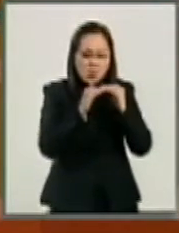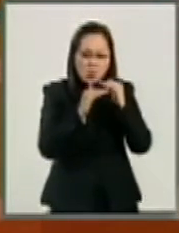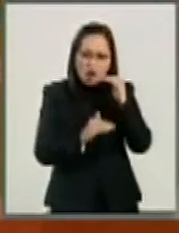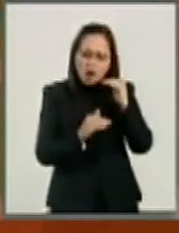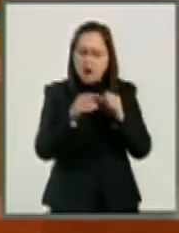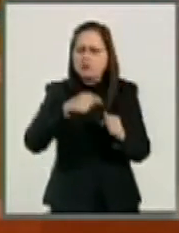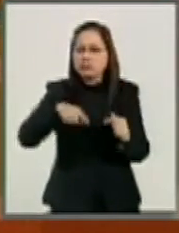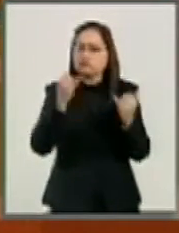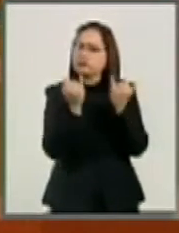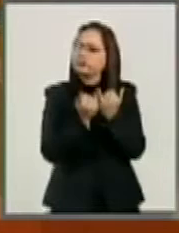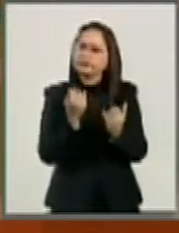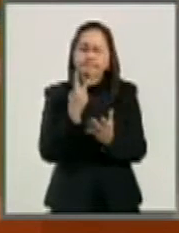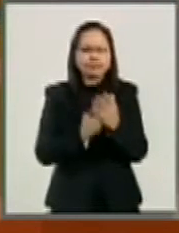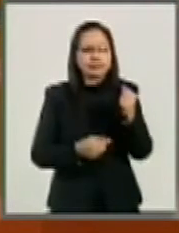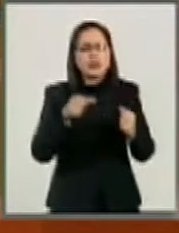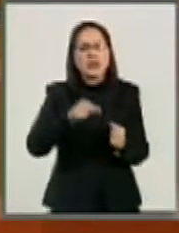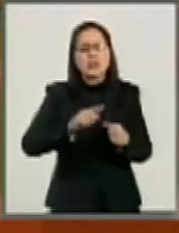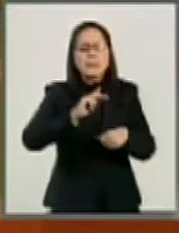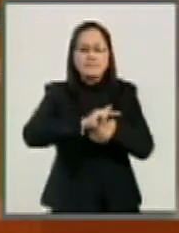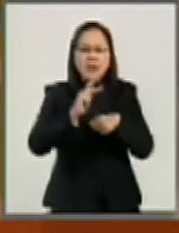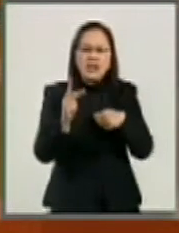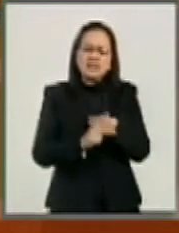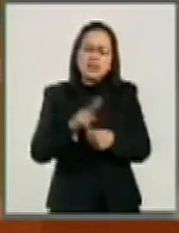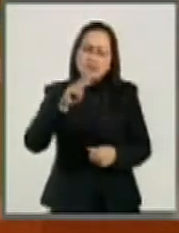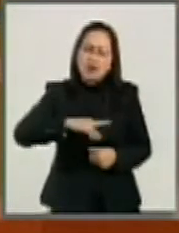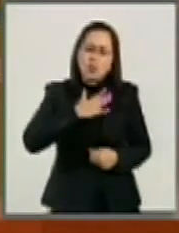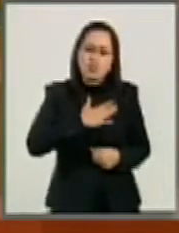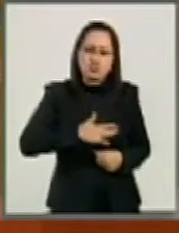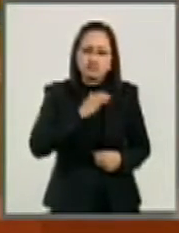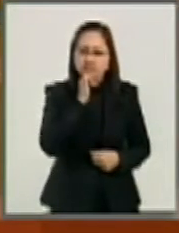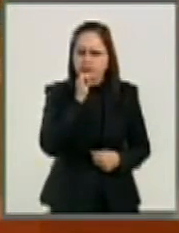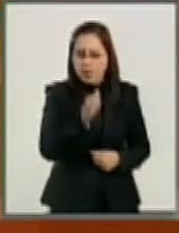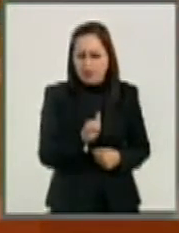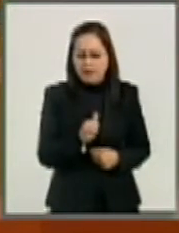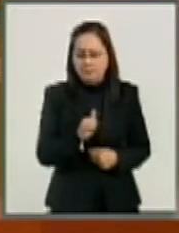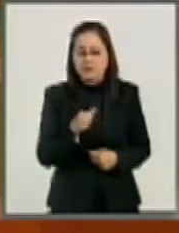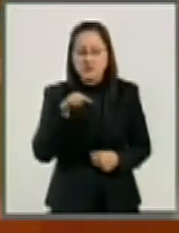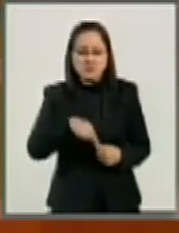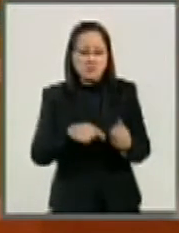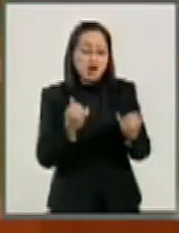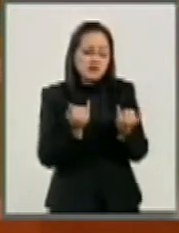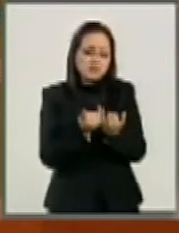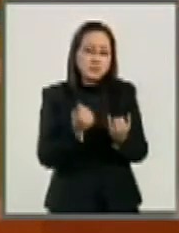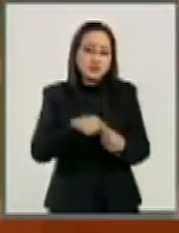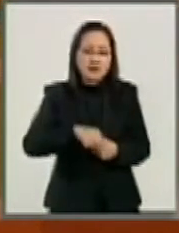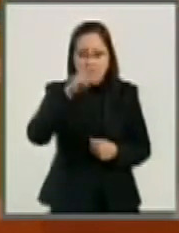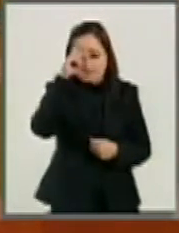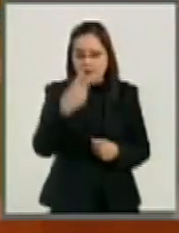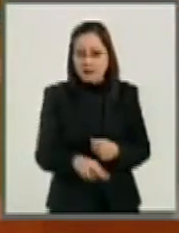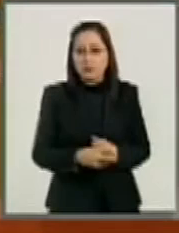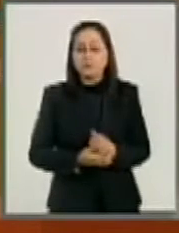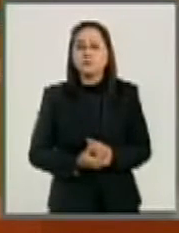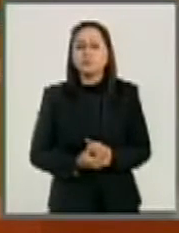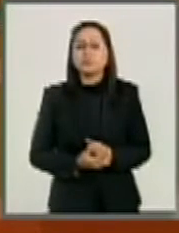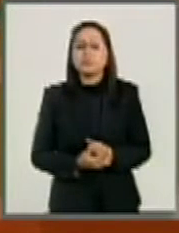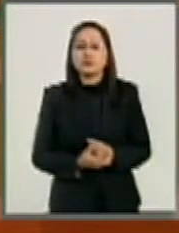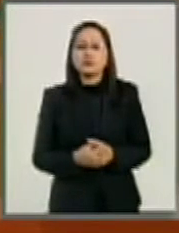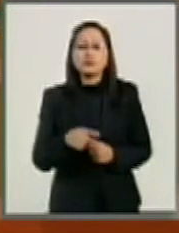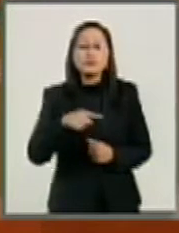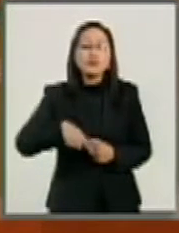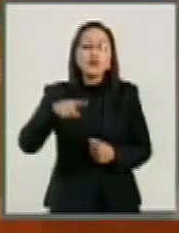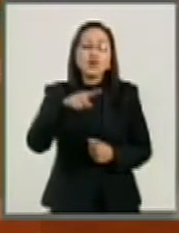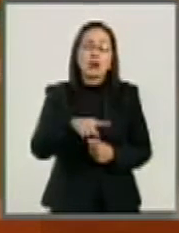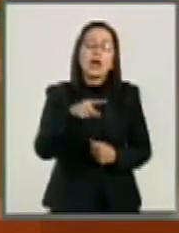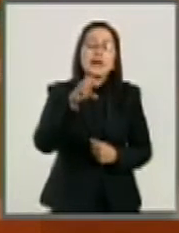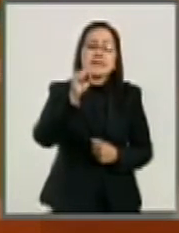en un país tan injusto como el nuestro. Por eso el mítico luchador social Otón Salazar